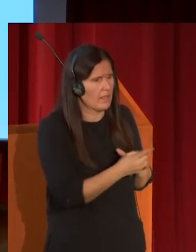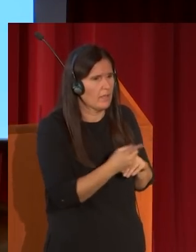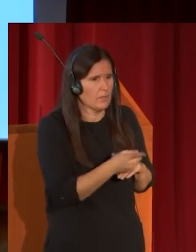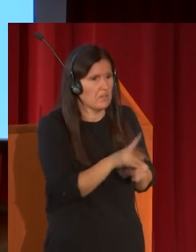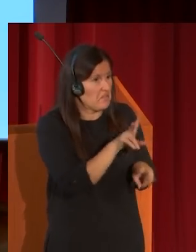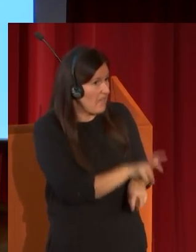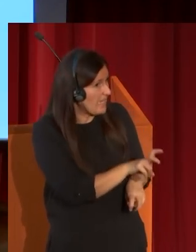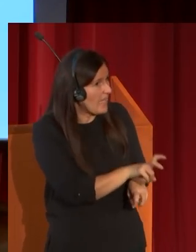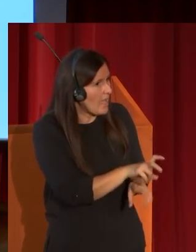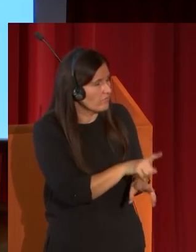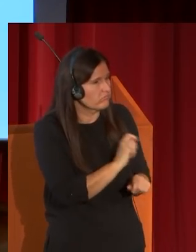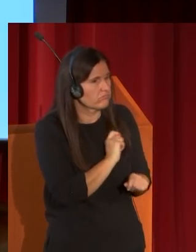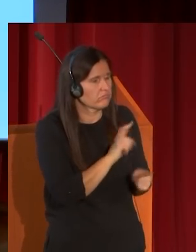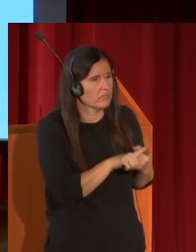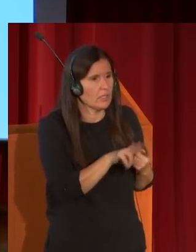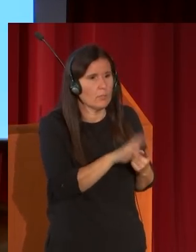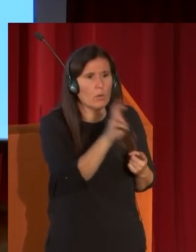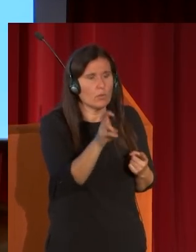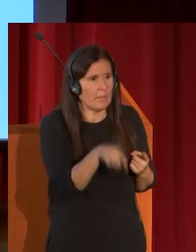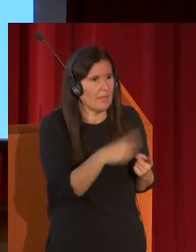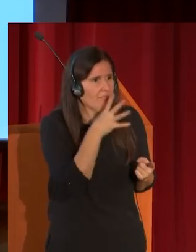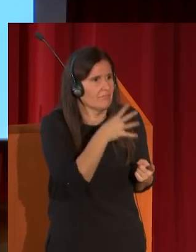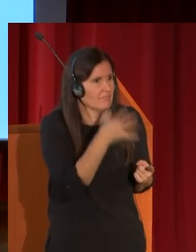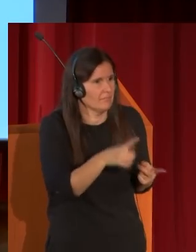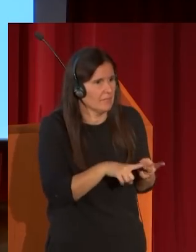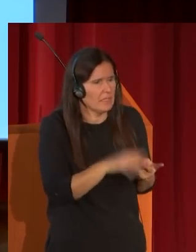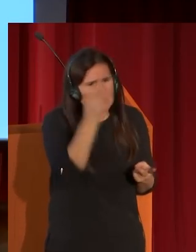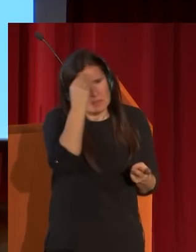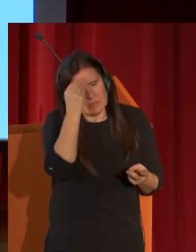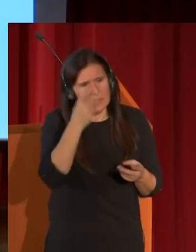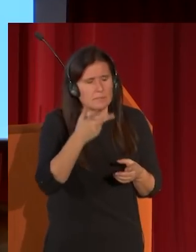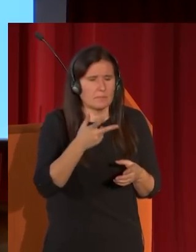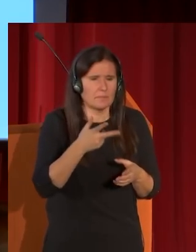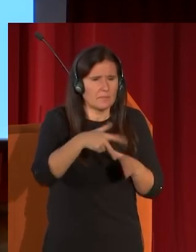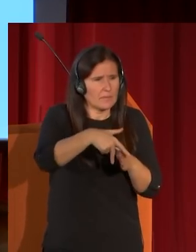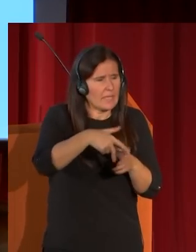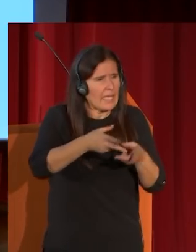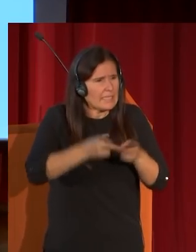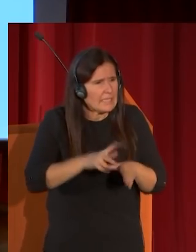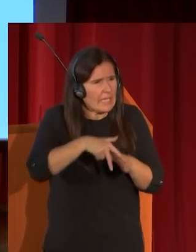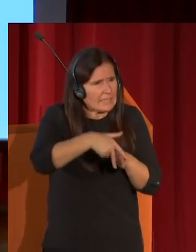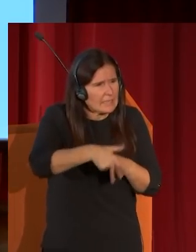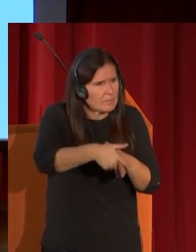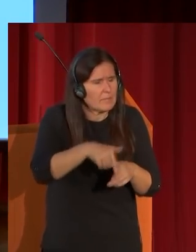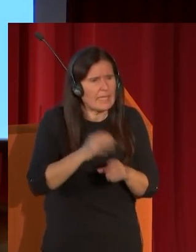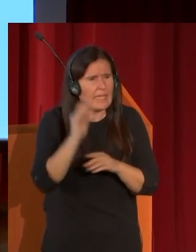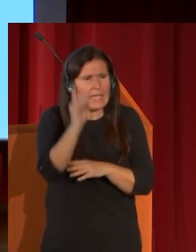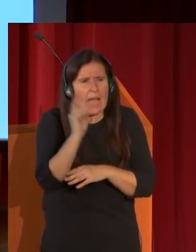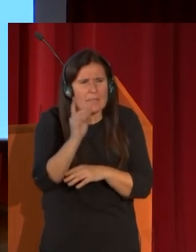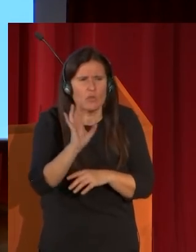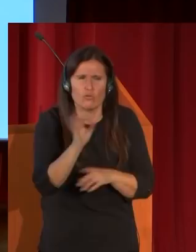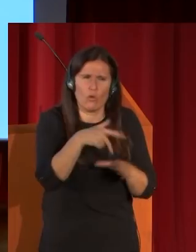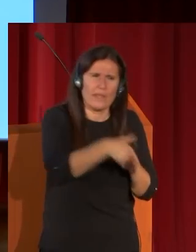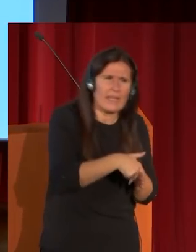útiles y por otro lado le fascinaban pensamos si eran sillas de montar camellos o dromedarios porque una silla extraña pero los